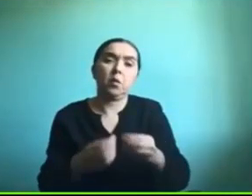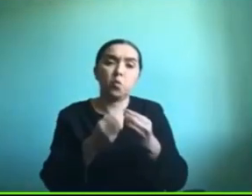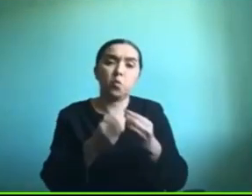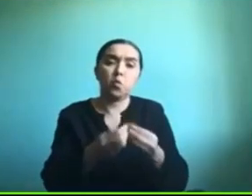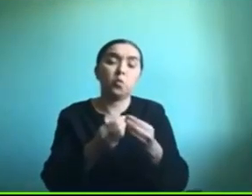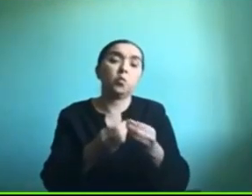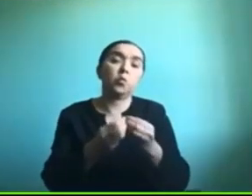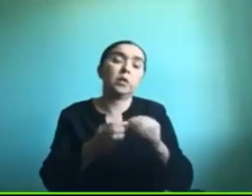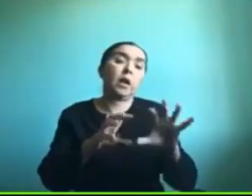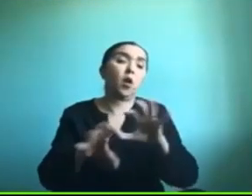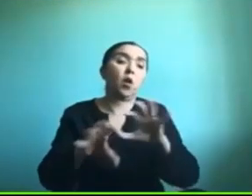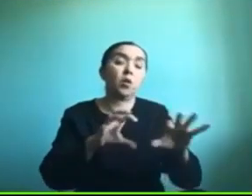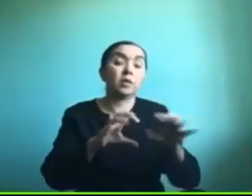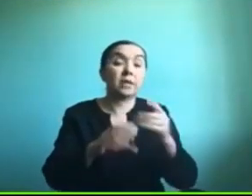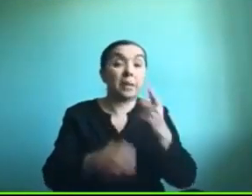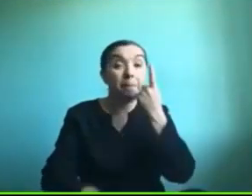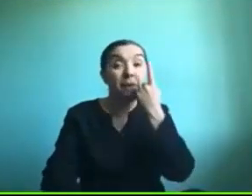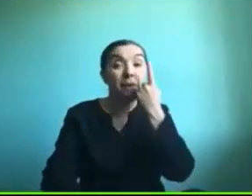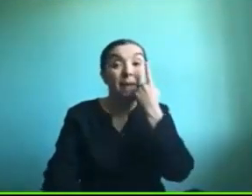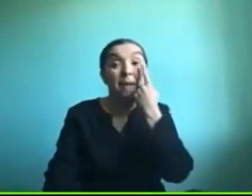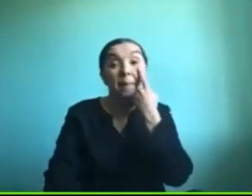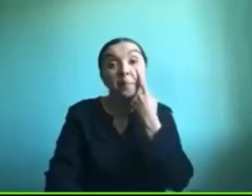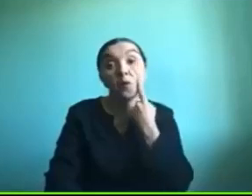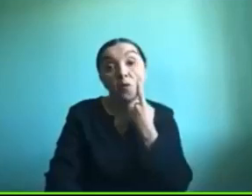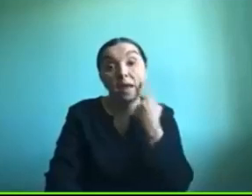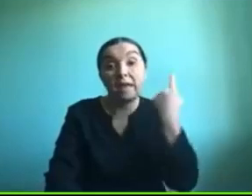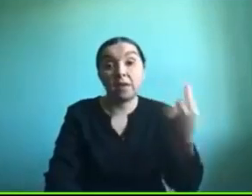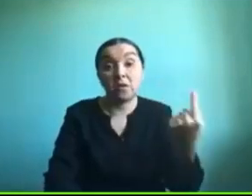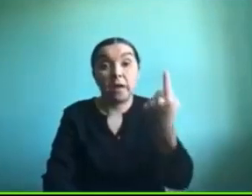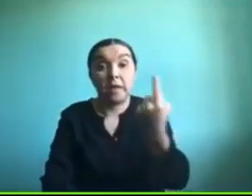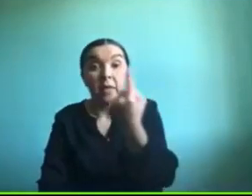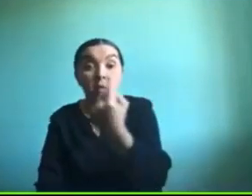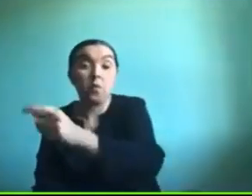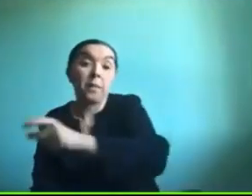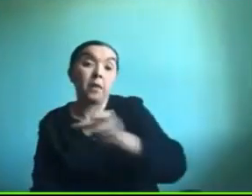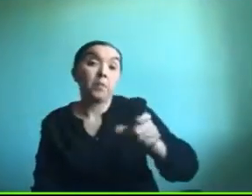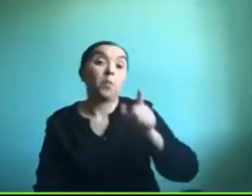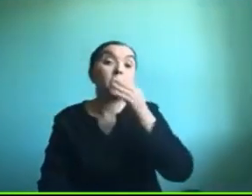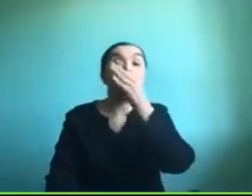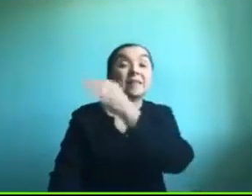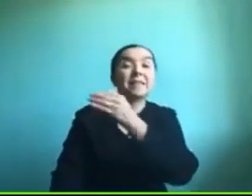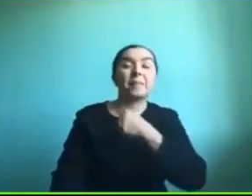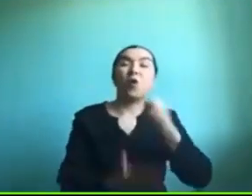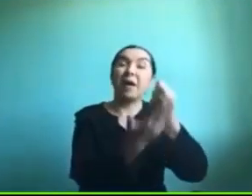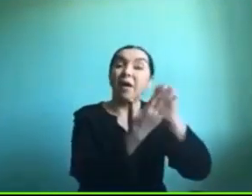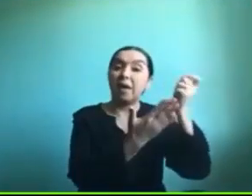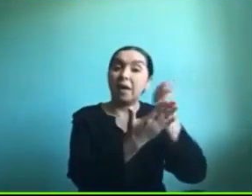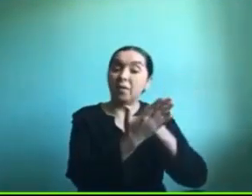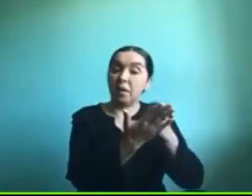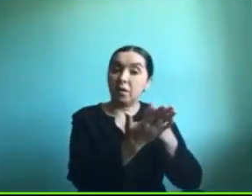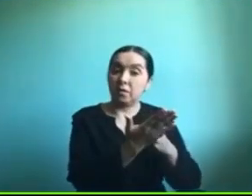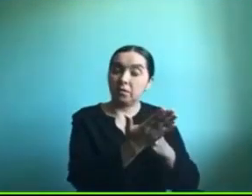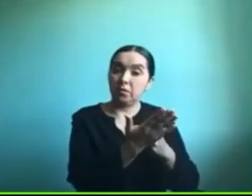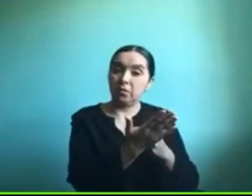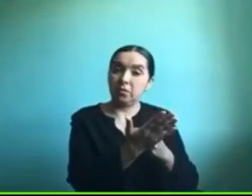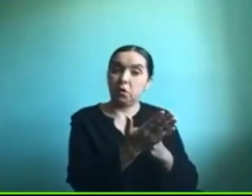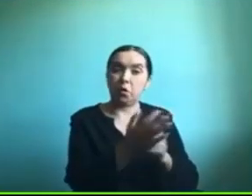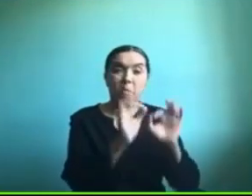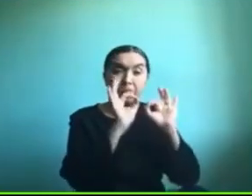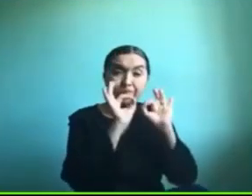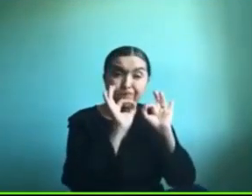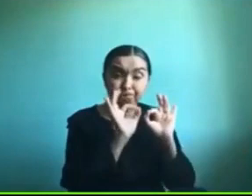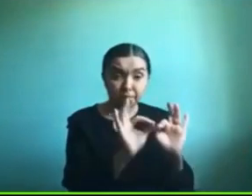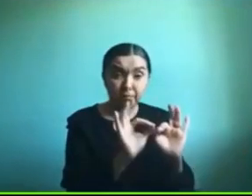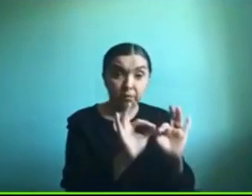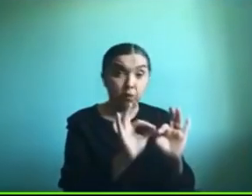para ir probando con cada usuario entonces podemos dar recomendaciones pero hacer una evaluación tan exhaustiva como la que hacemos